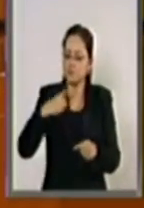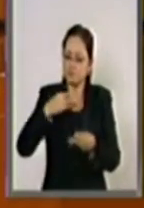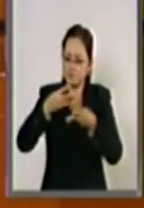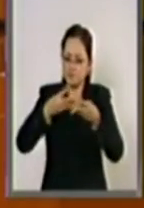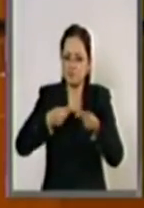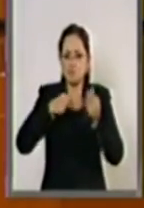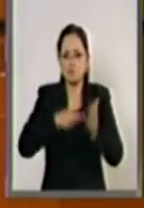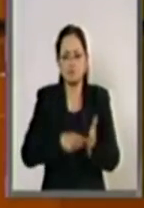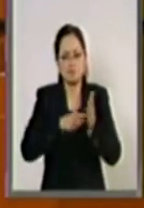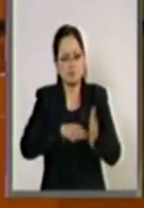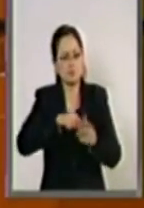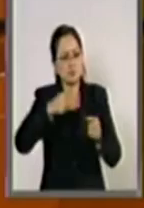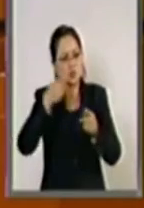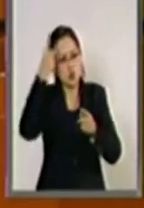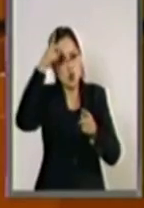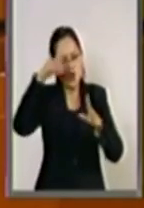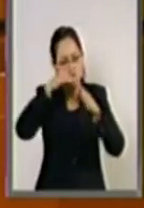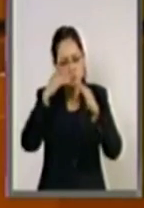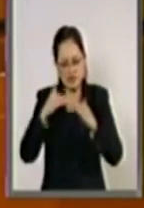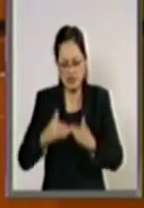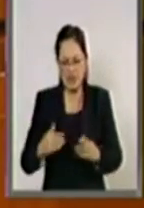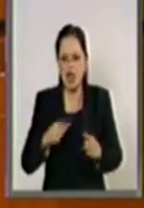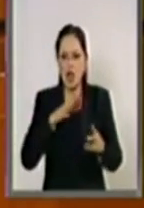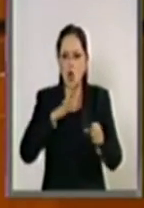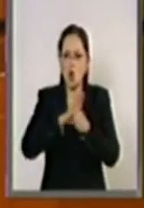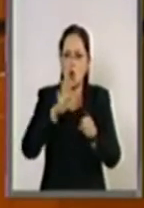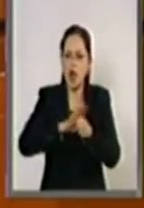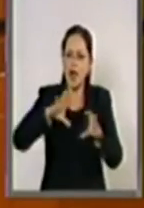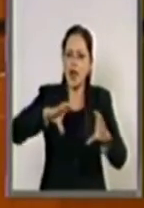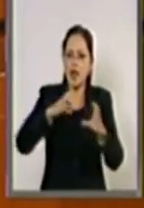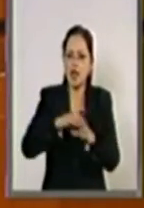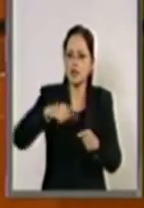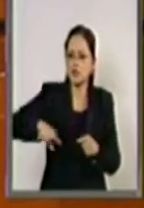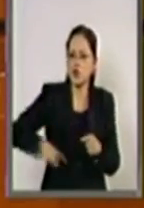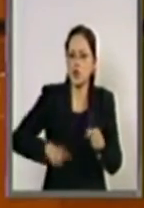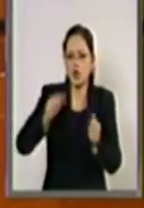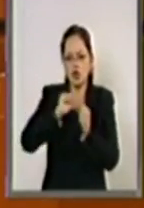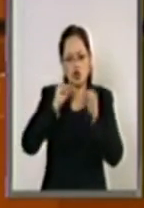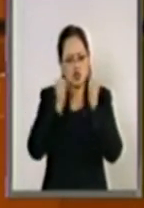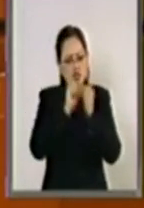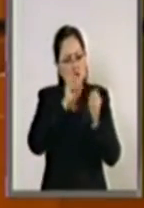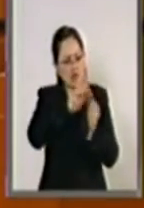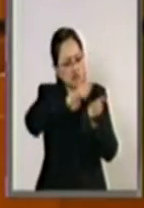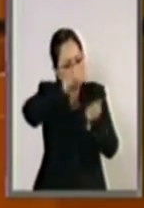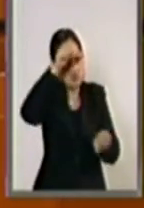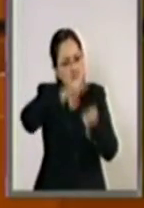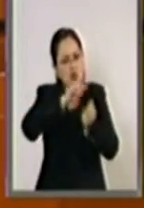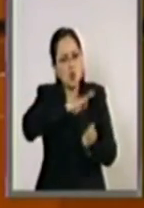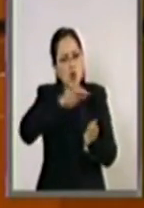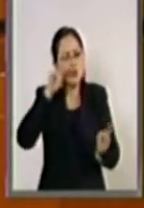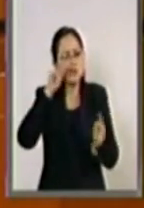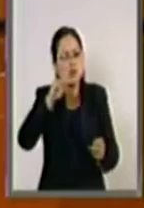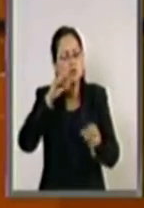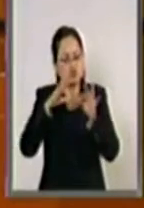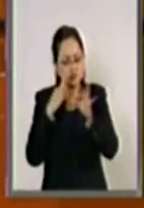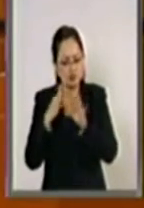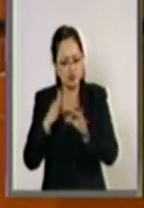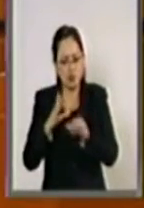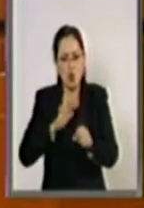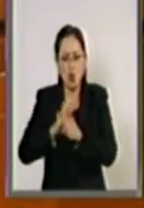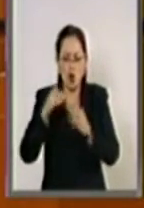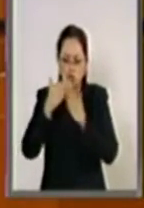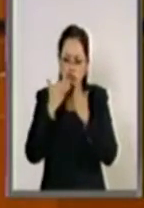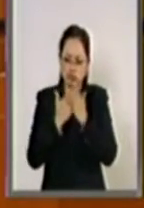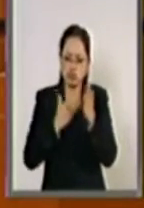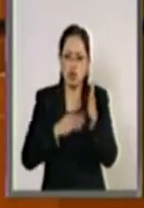declaración de intereses para que el Estado y la sociedad puedan cerciorarse en todo momento de que se cumpla con los principios